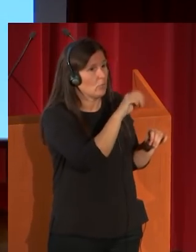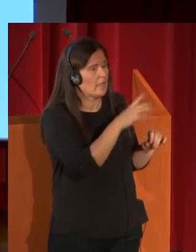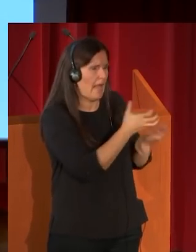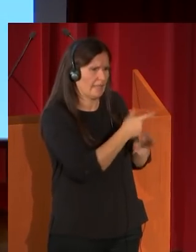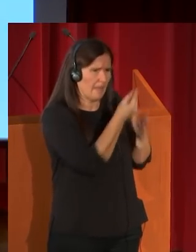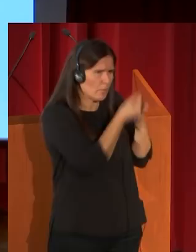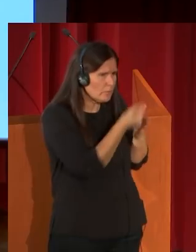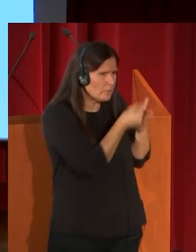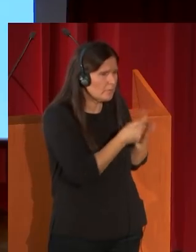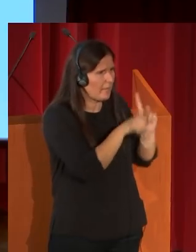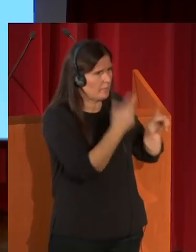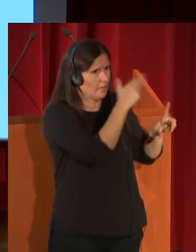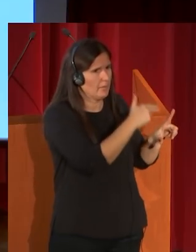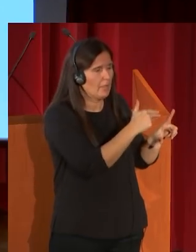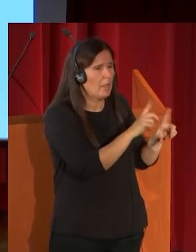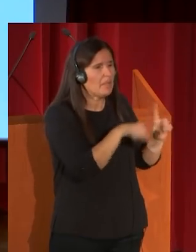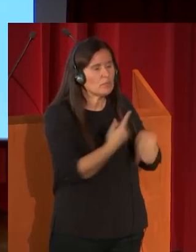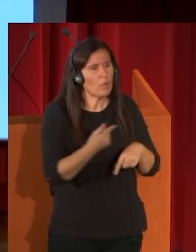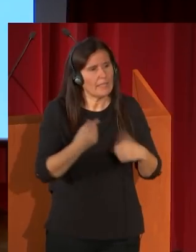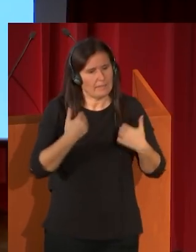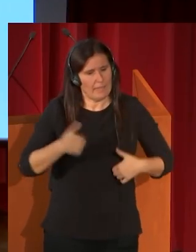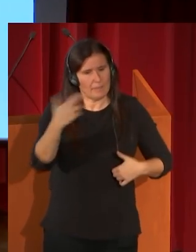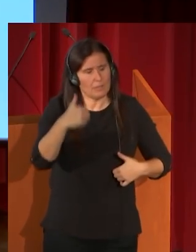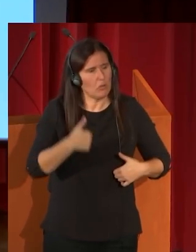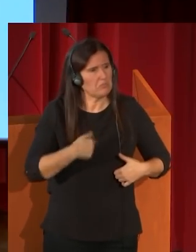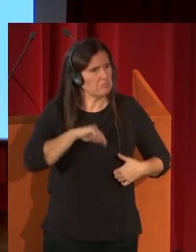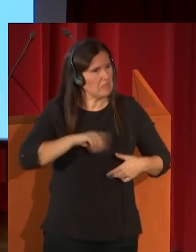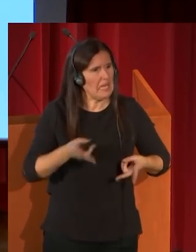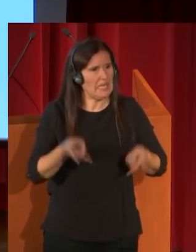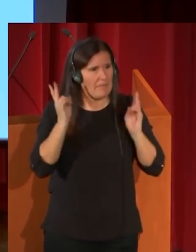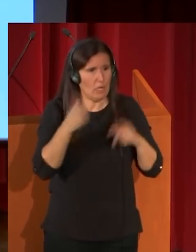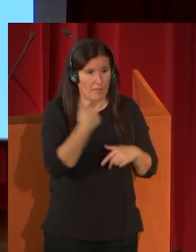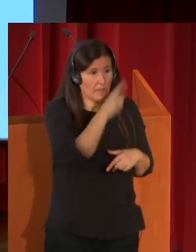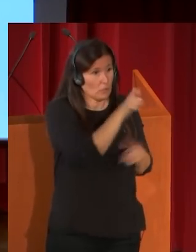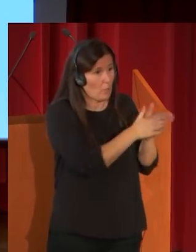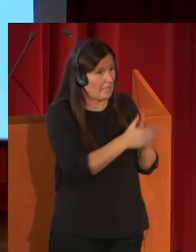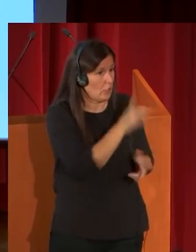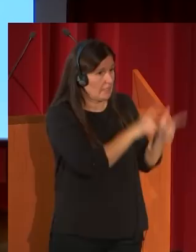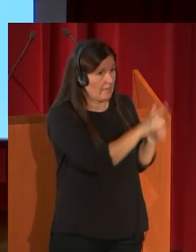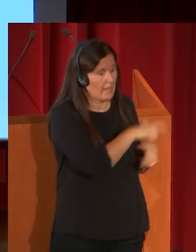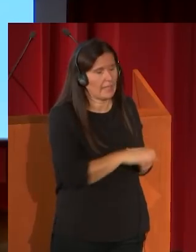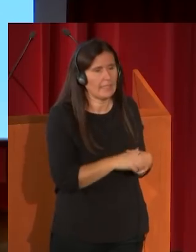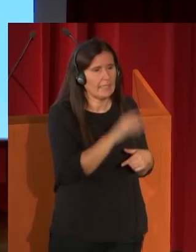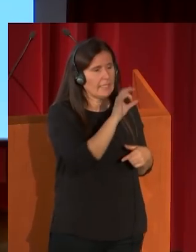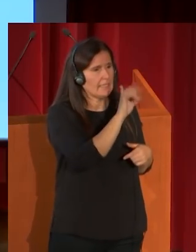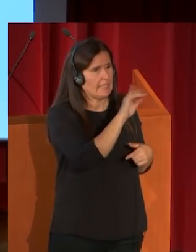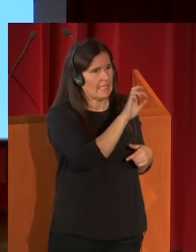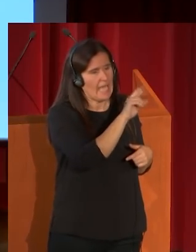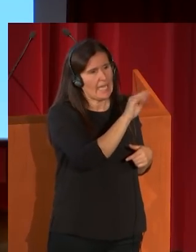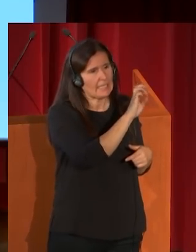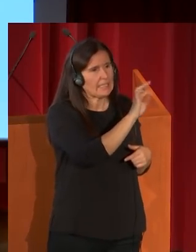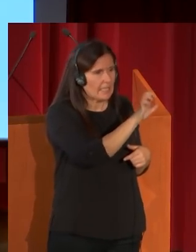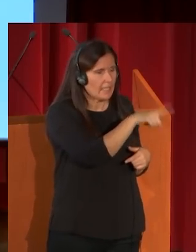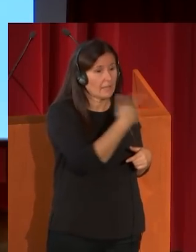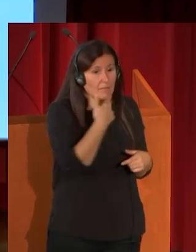apuntes, el pintor se siente más libre, y eso lo señalan sus compañeros de viaje, sobre todo Charles Iriarte, dice que más que la